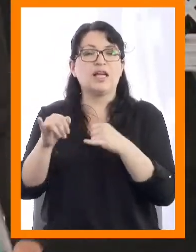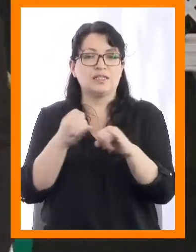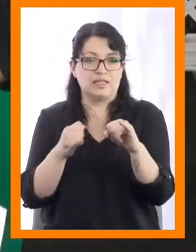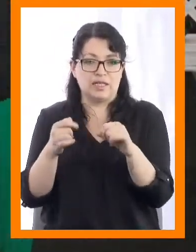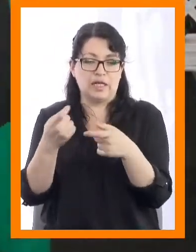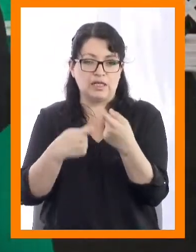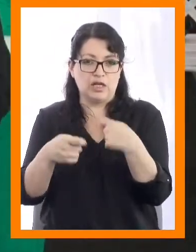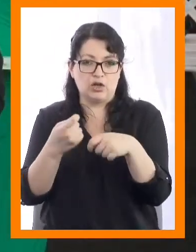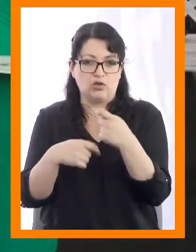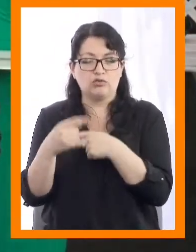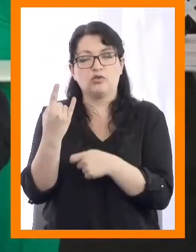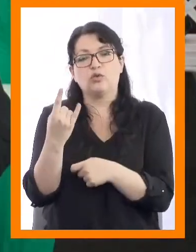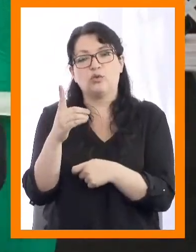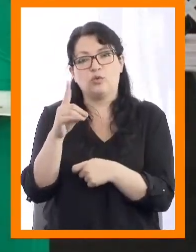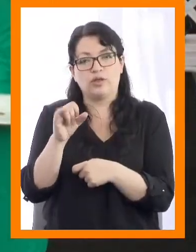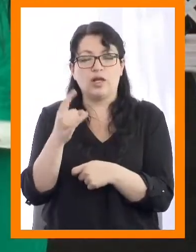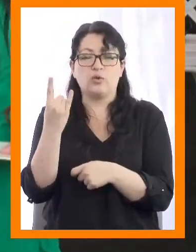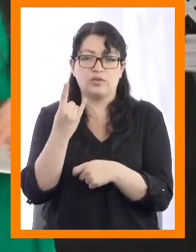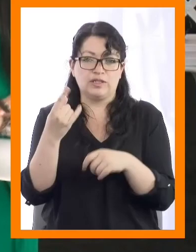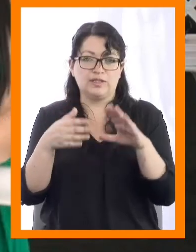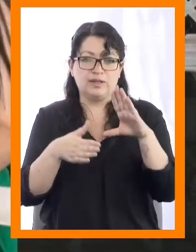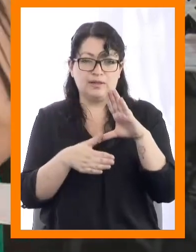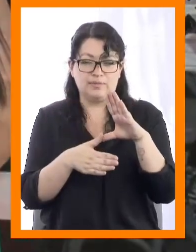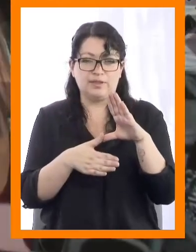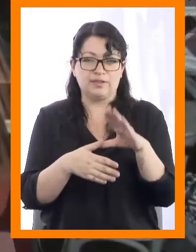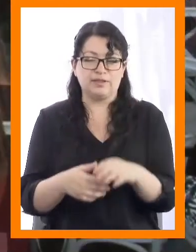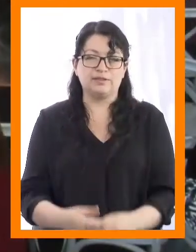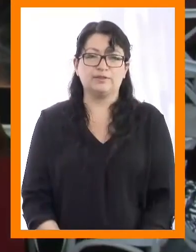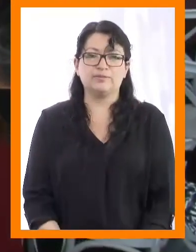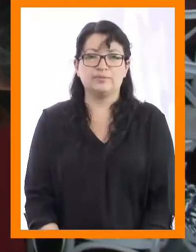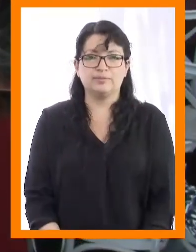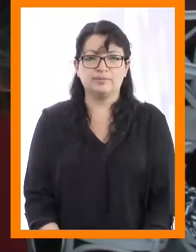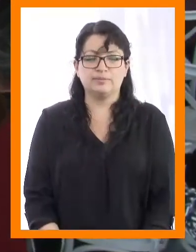Negocios de Udla, Universidad de las Américas.